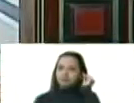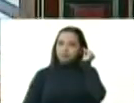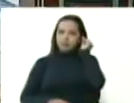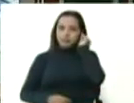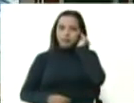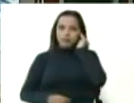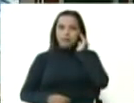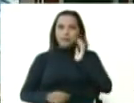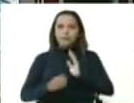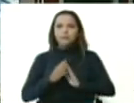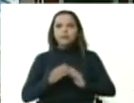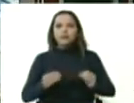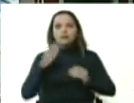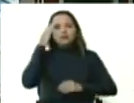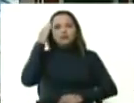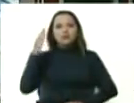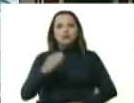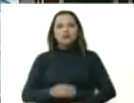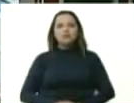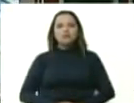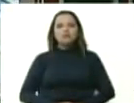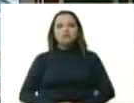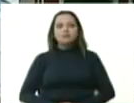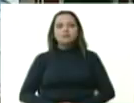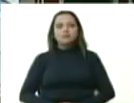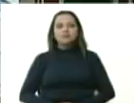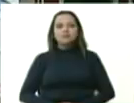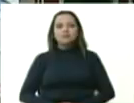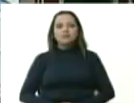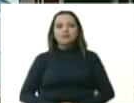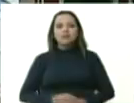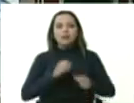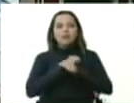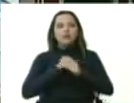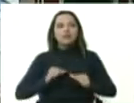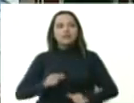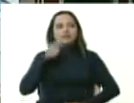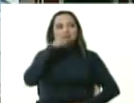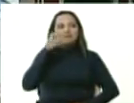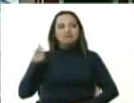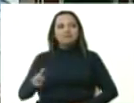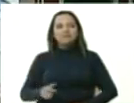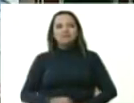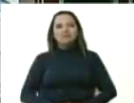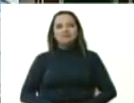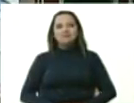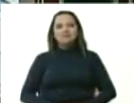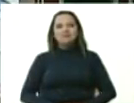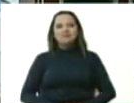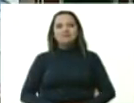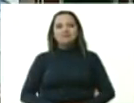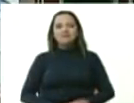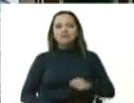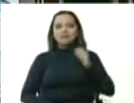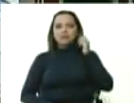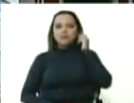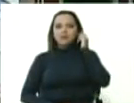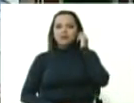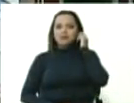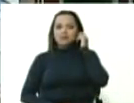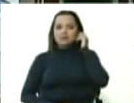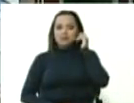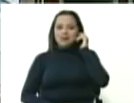todos allá en Esteller a portugueses y al pueblo de Esteller y a todos los sectores